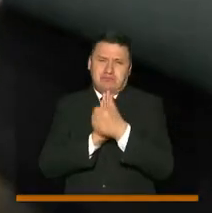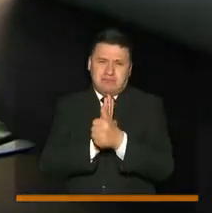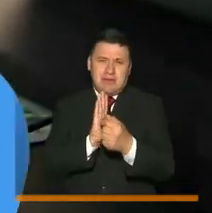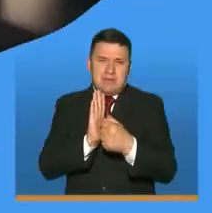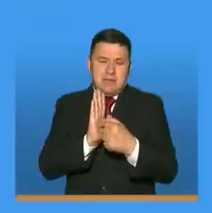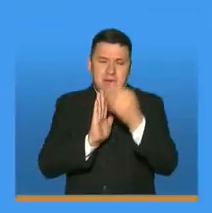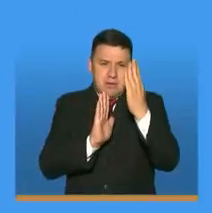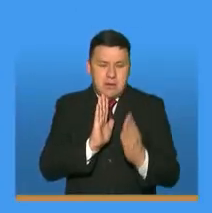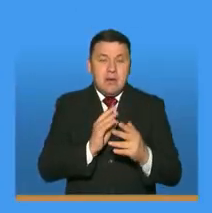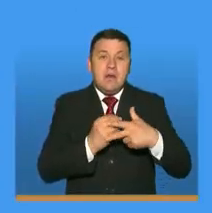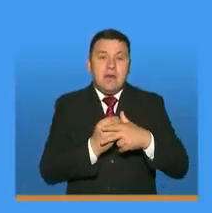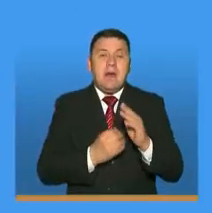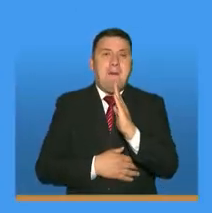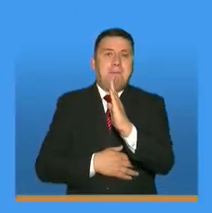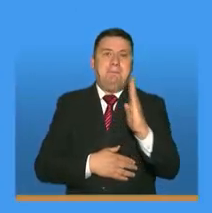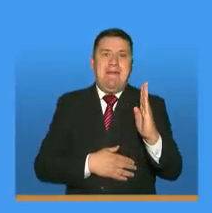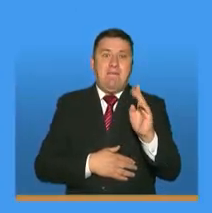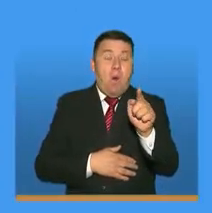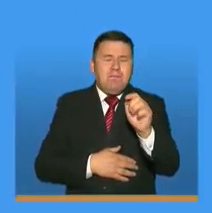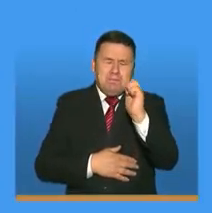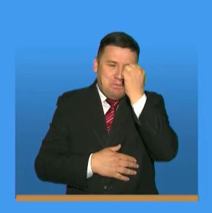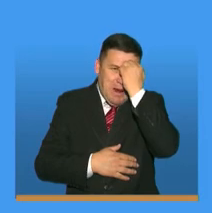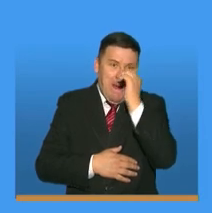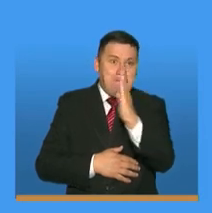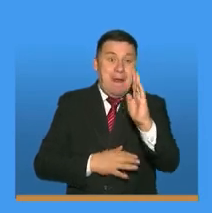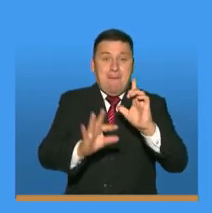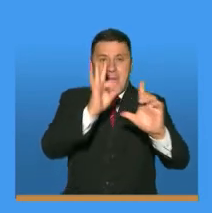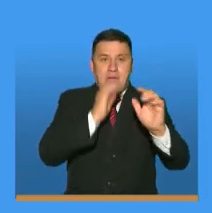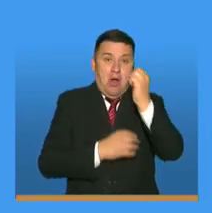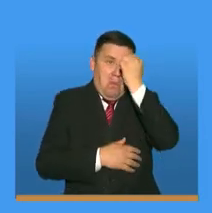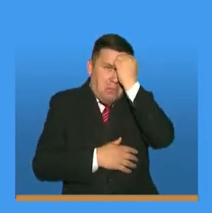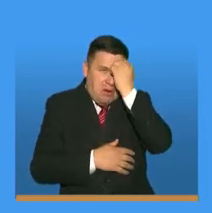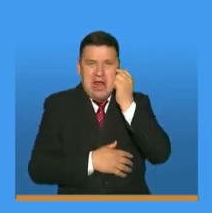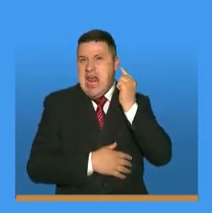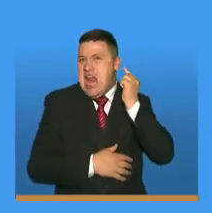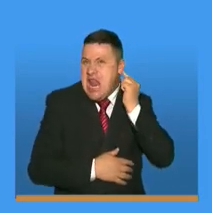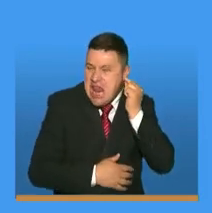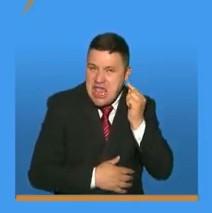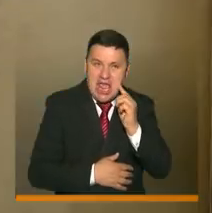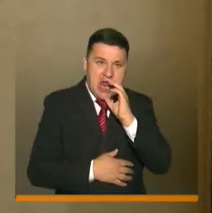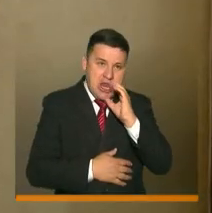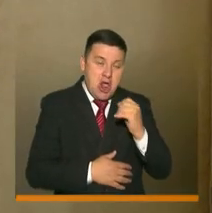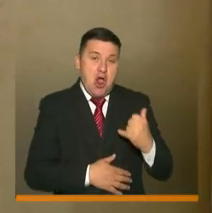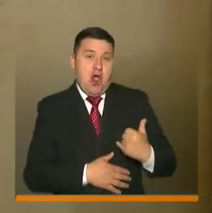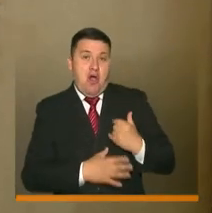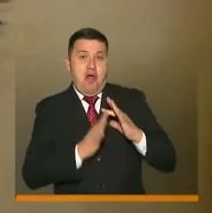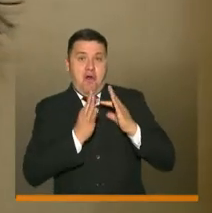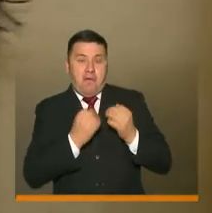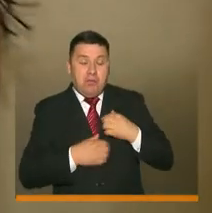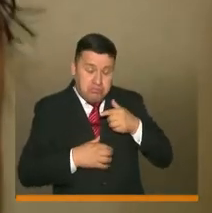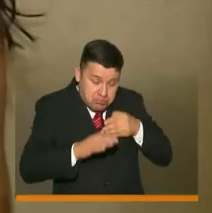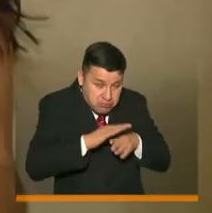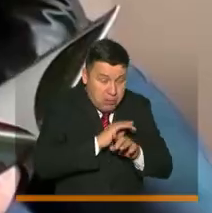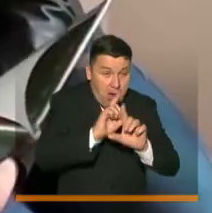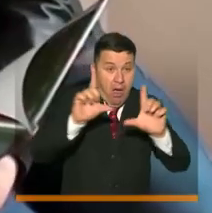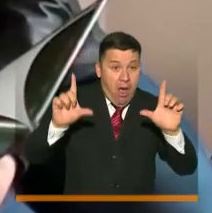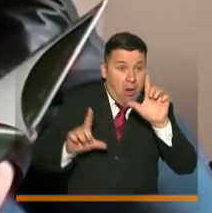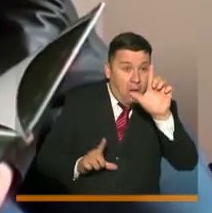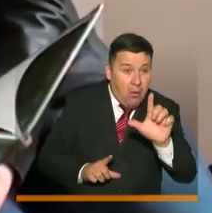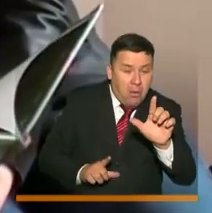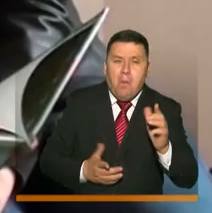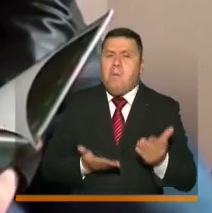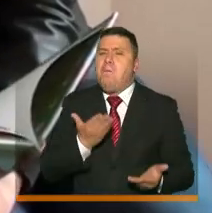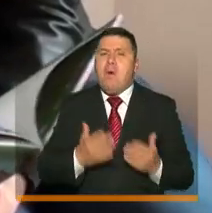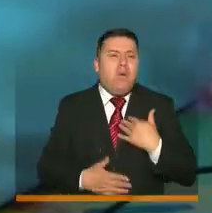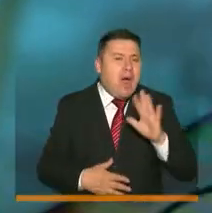herramientas es la Biblioteca Digital, donde docentes, niñas, niños, jóvenes y sus familias encontrarán miles de